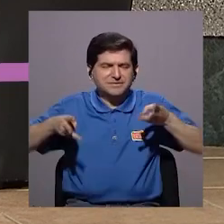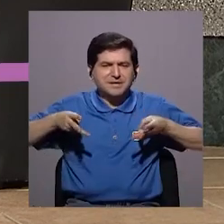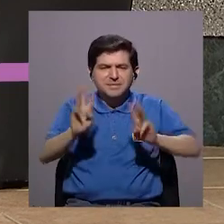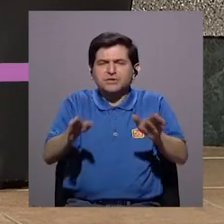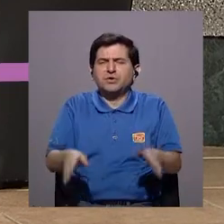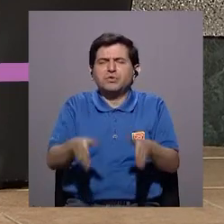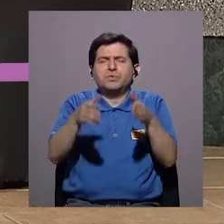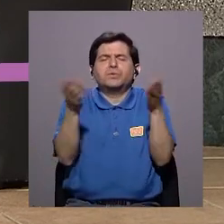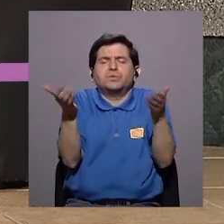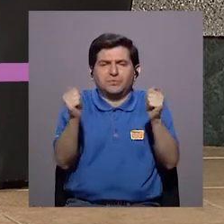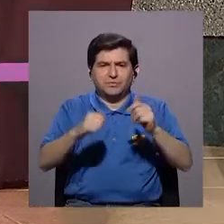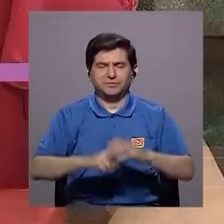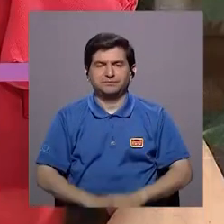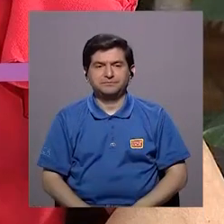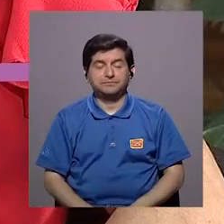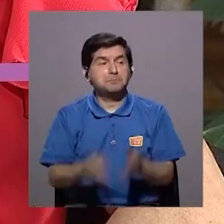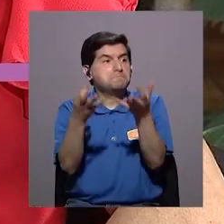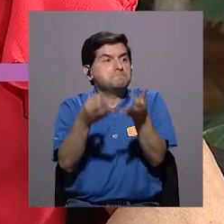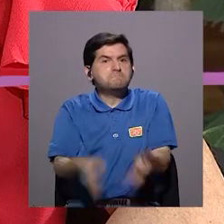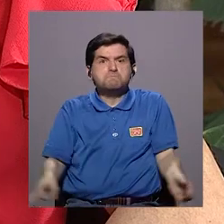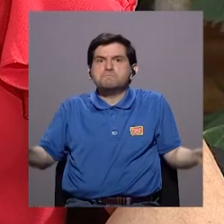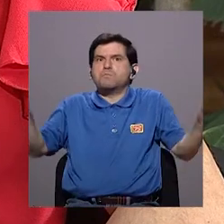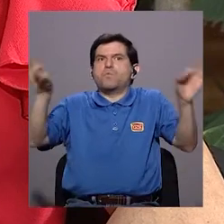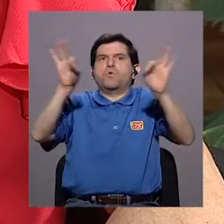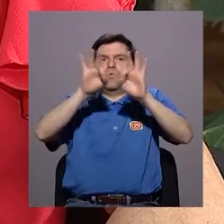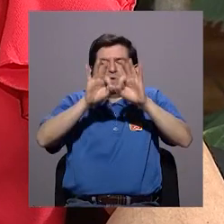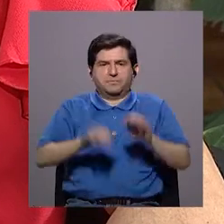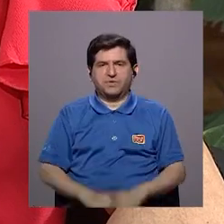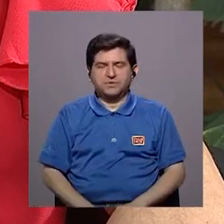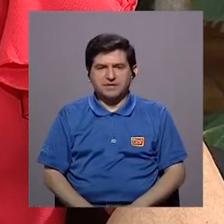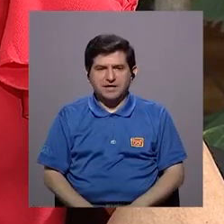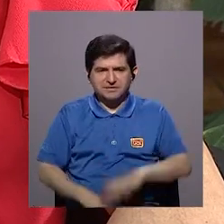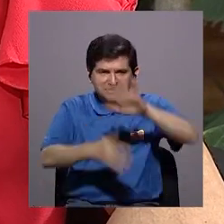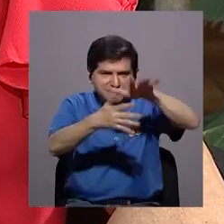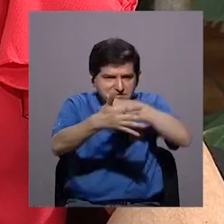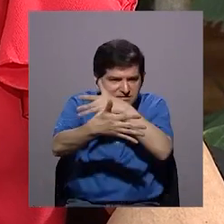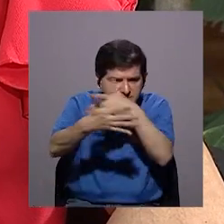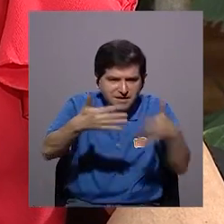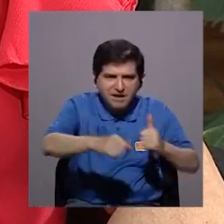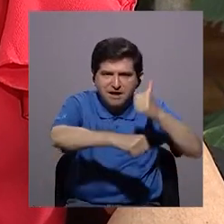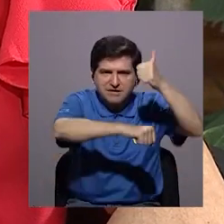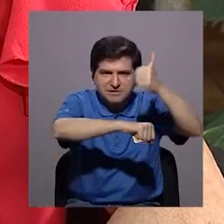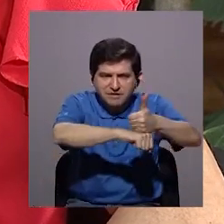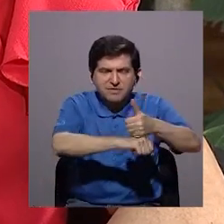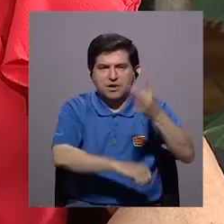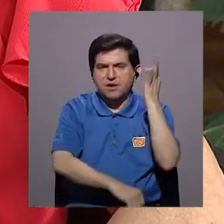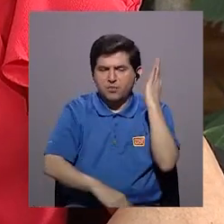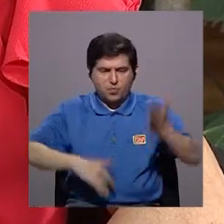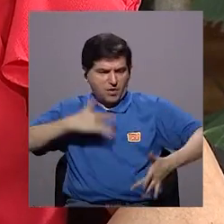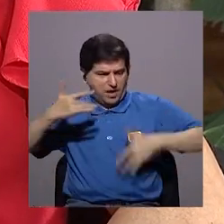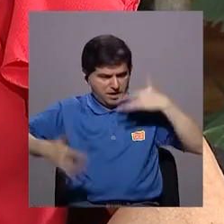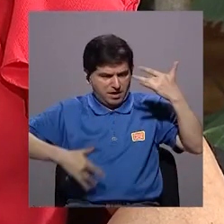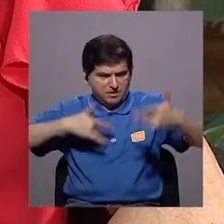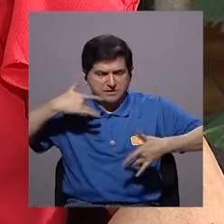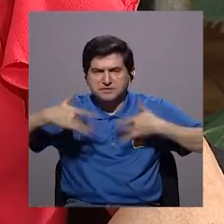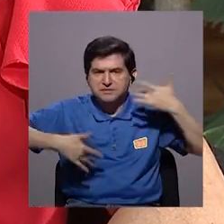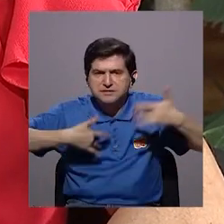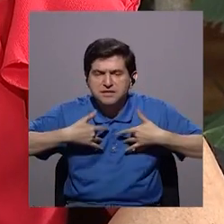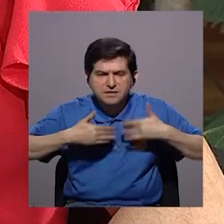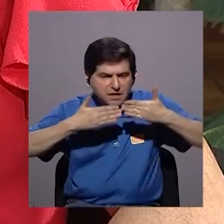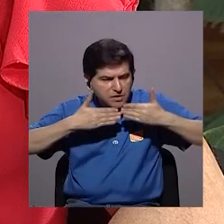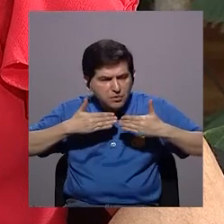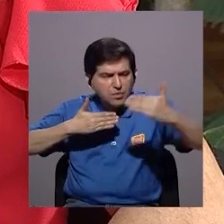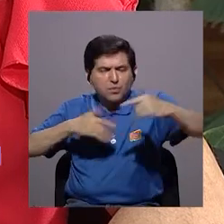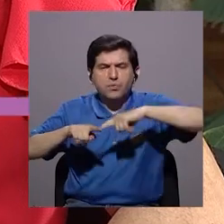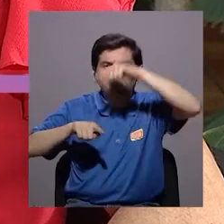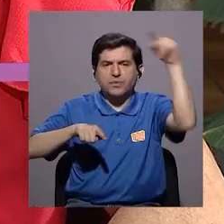práctica este método, el método Billings? Lo más importante es enseñar a graficar lo que la mujer va sintiendo a